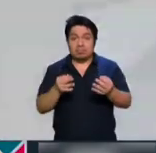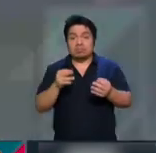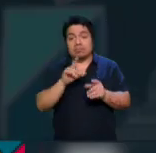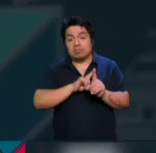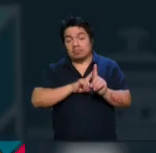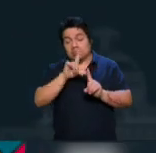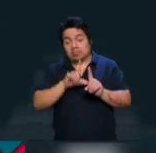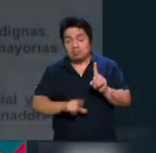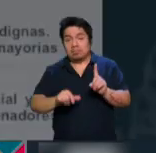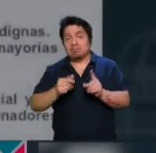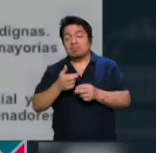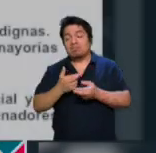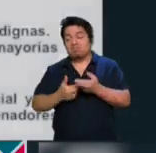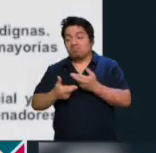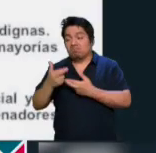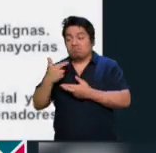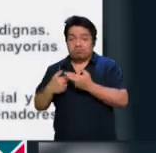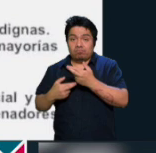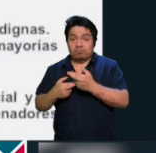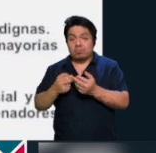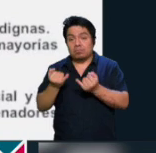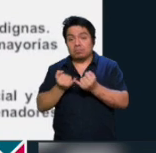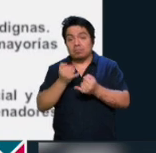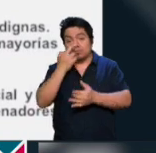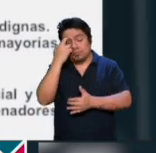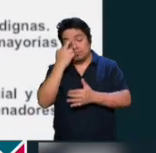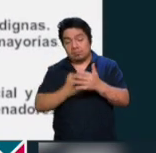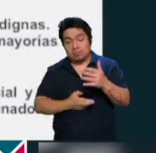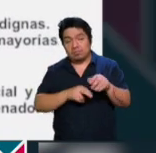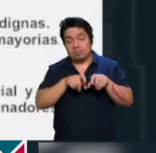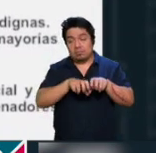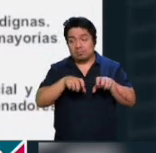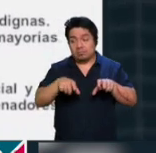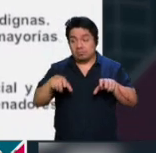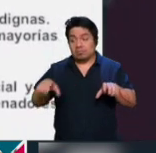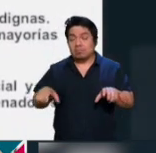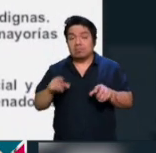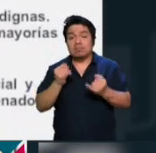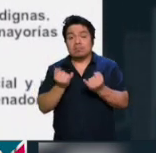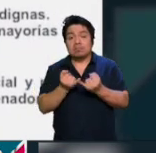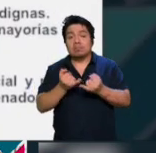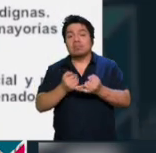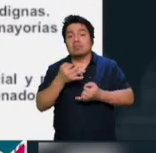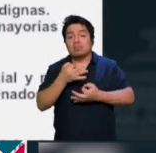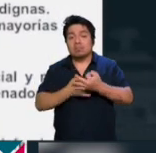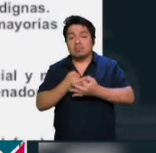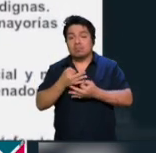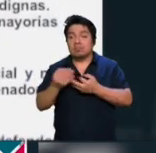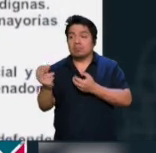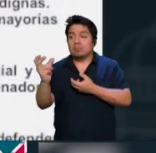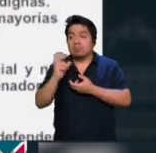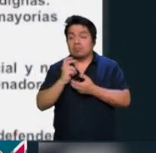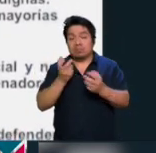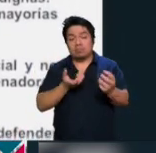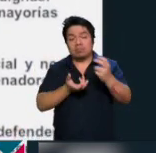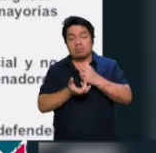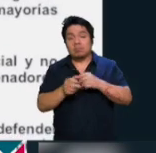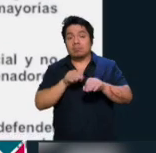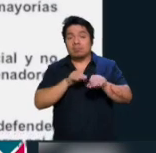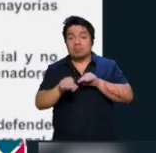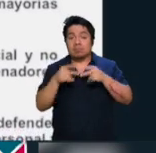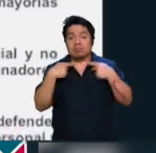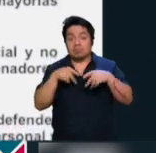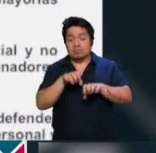país sufrió un grave retroceso y se violó la división de poderes, así como la certidumbre jurídica que atrae inversiones y da empleo a la gente.